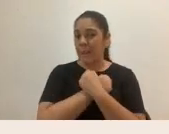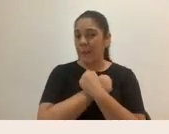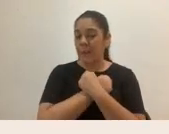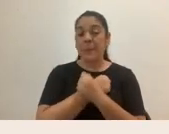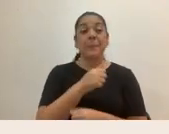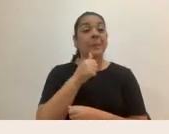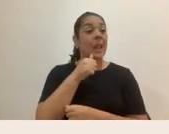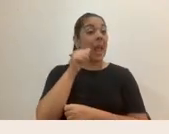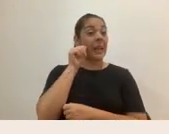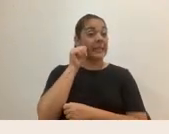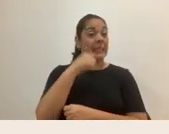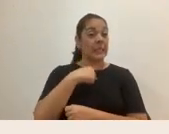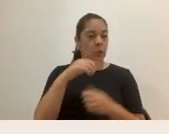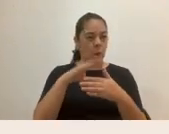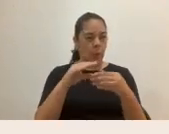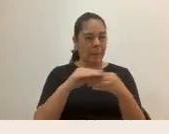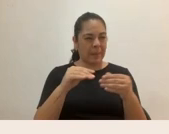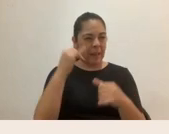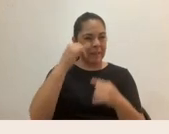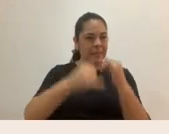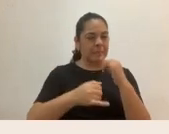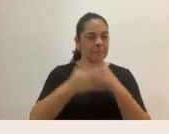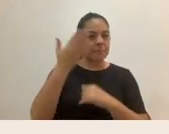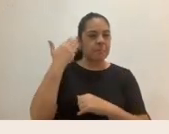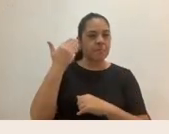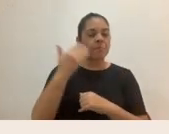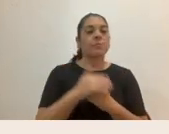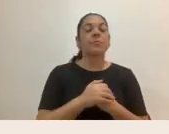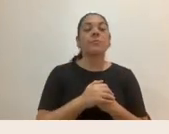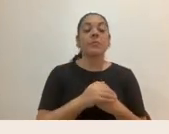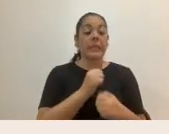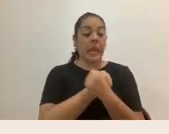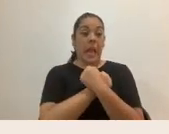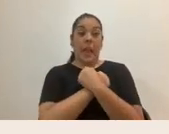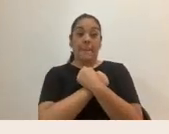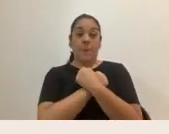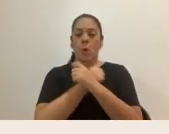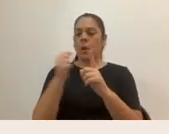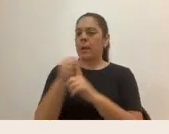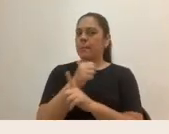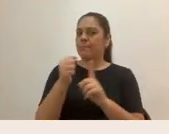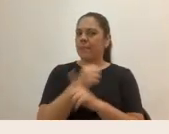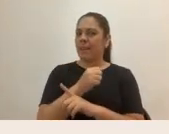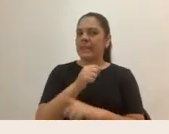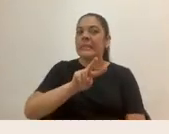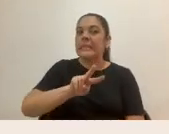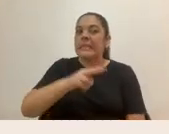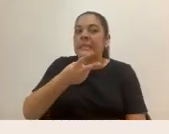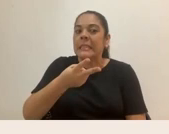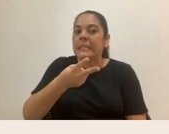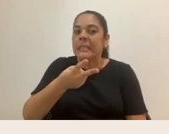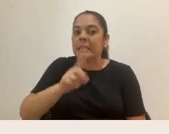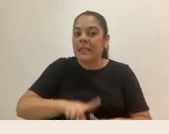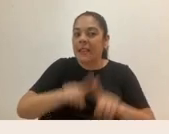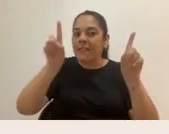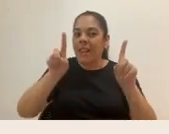comentaba al cierre que el amor y la violencia son antónimos. Entonces, evidentemente